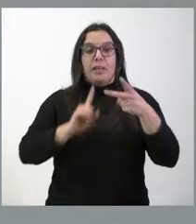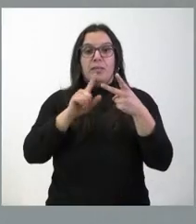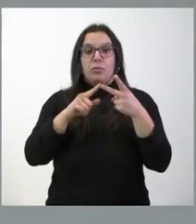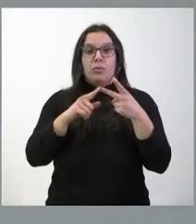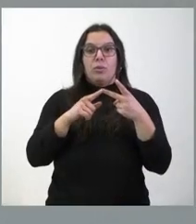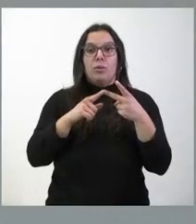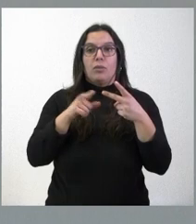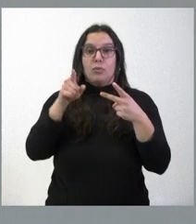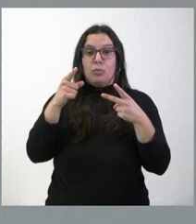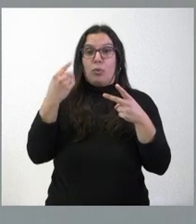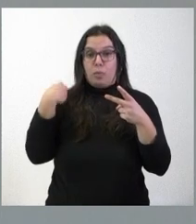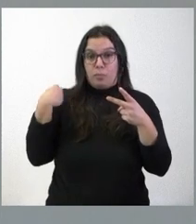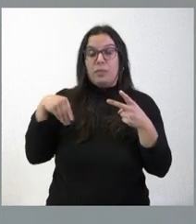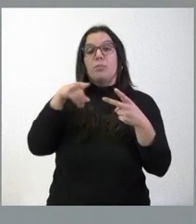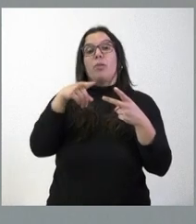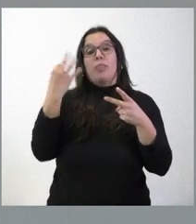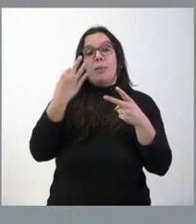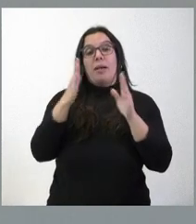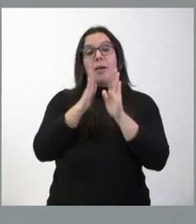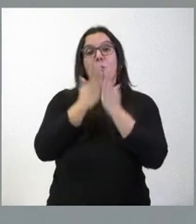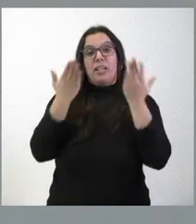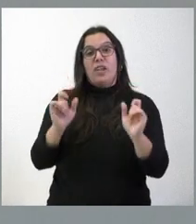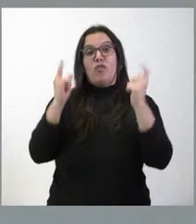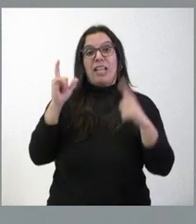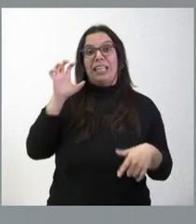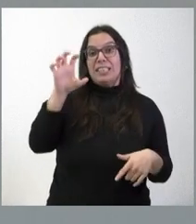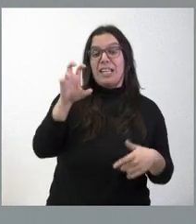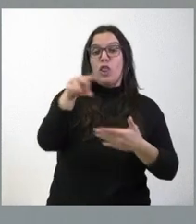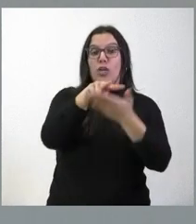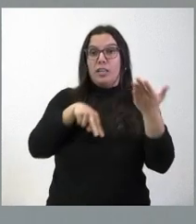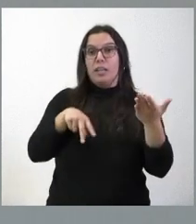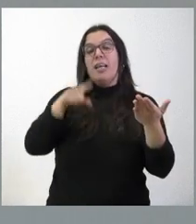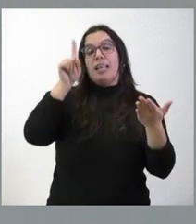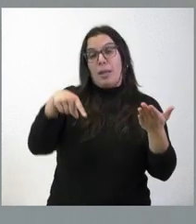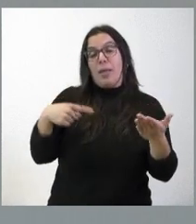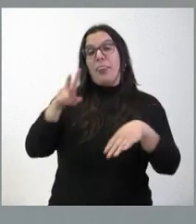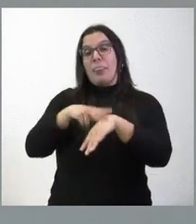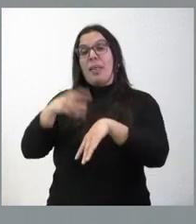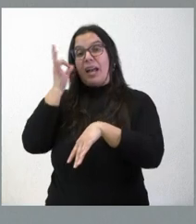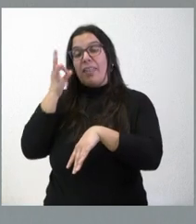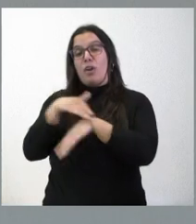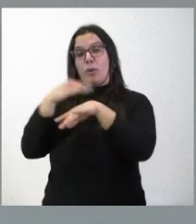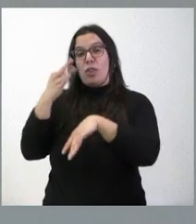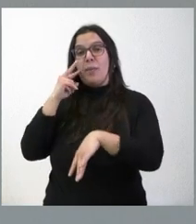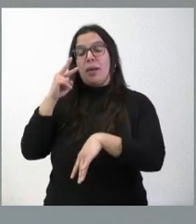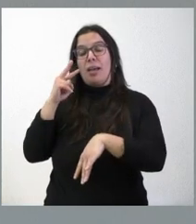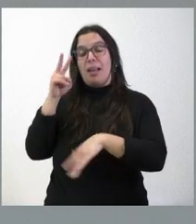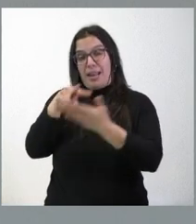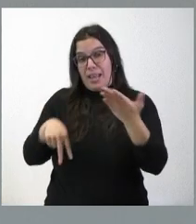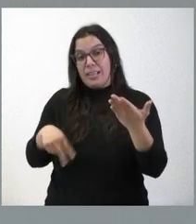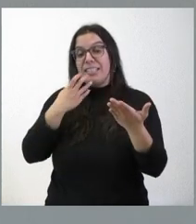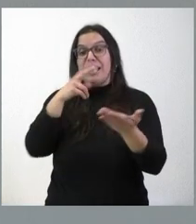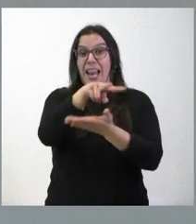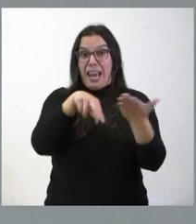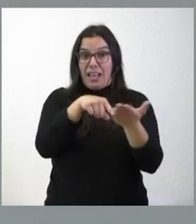bien en leerse el boletín oficial del Estado. Me parece que, además, sería una buena responsabilidad de la delegada del Gobierno leérselo. Si leyera lo que dice el boletín